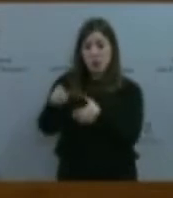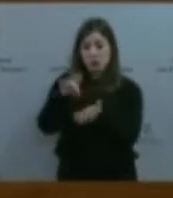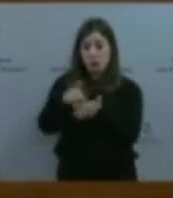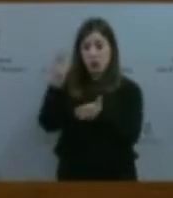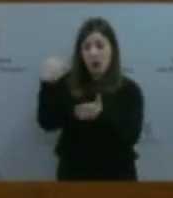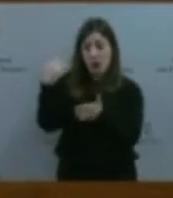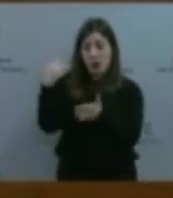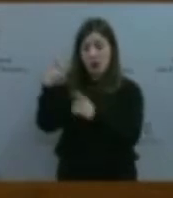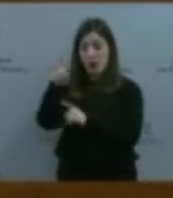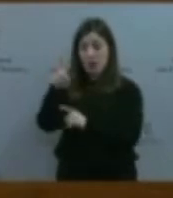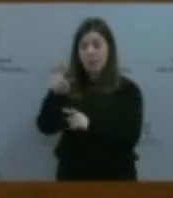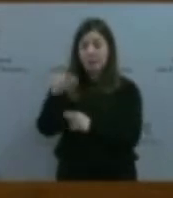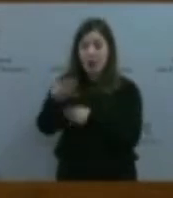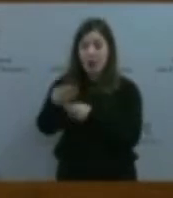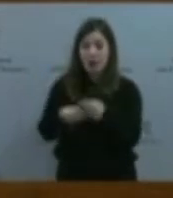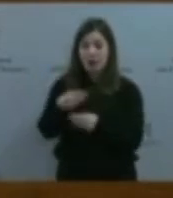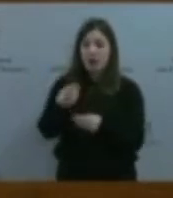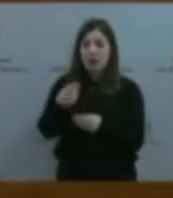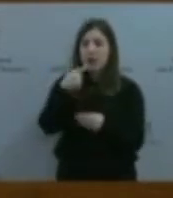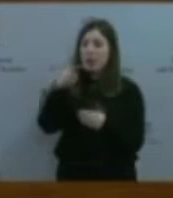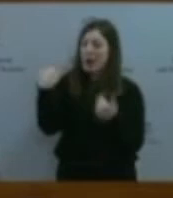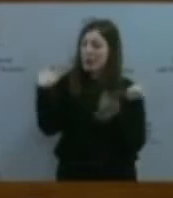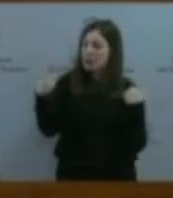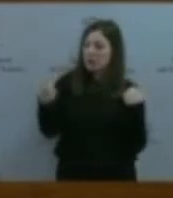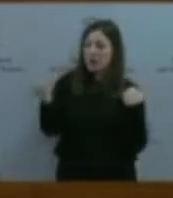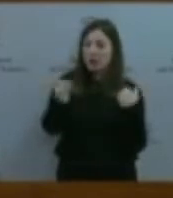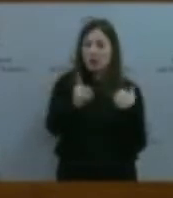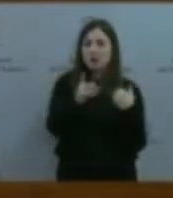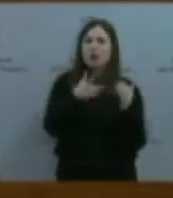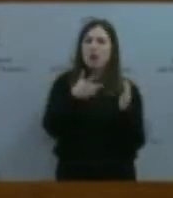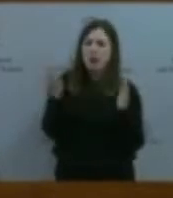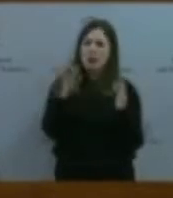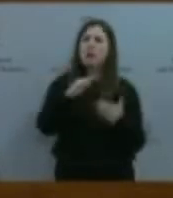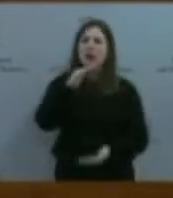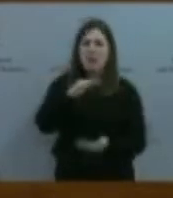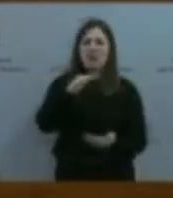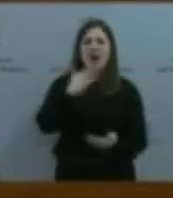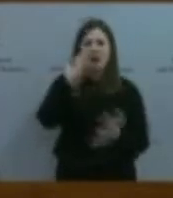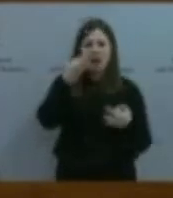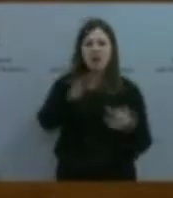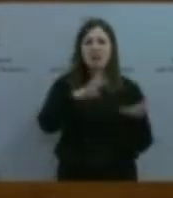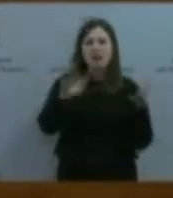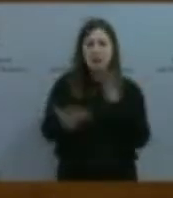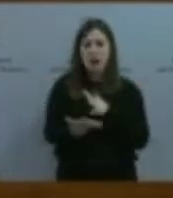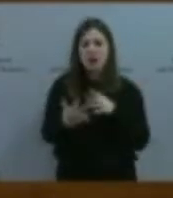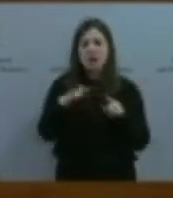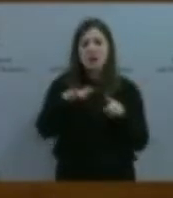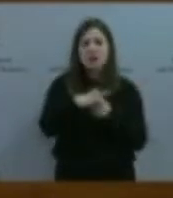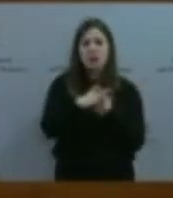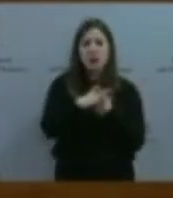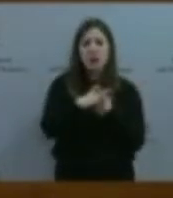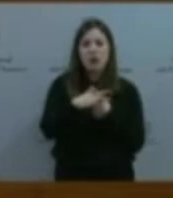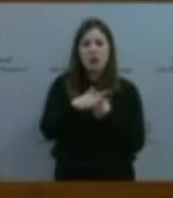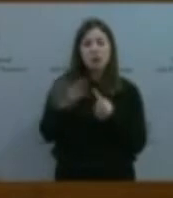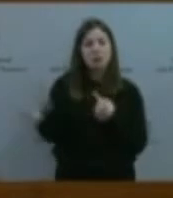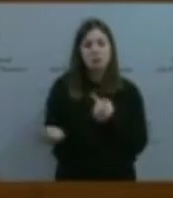que demostremos capacidad de transformar la realidad y de mejorar la situación que se dejó. Porque frente a gente